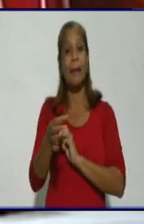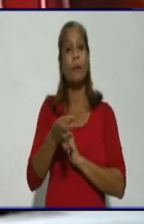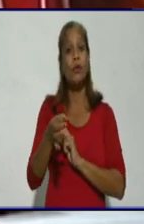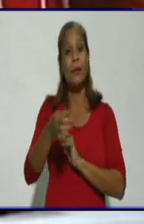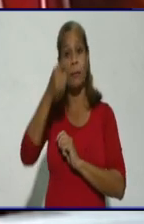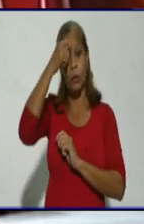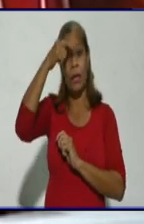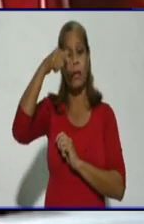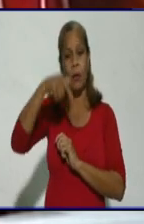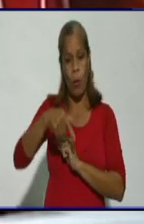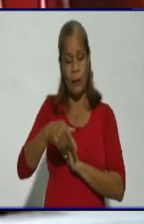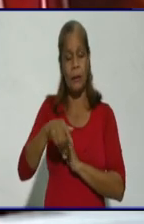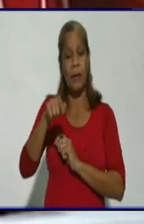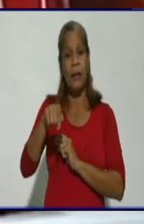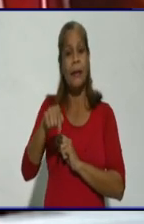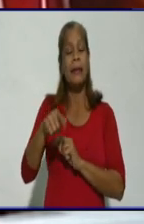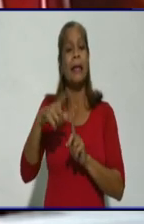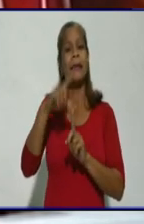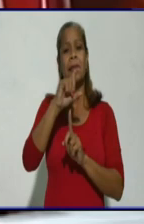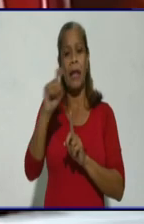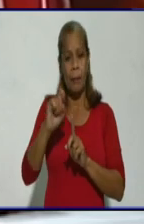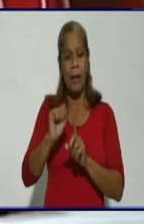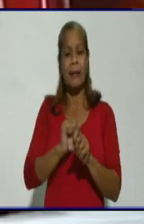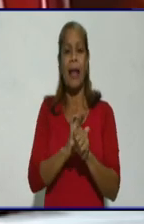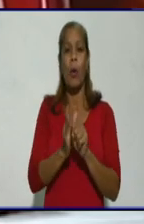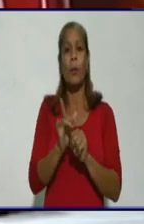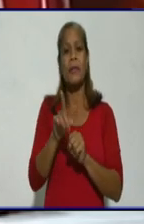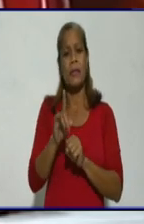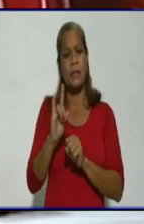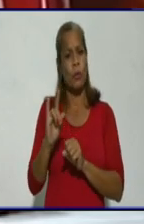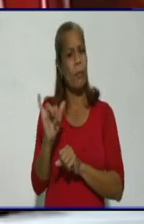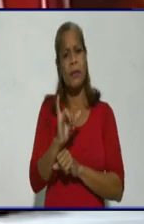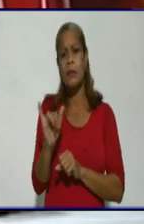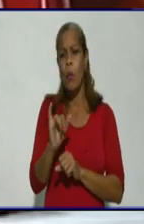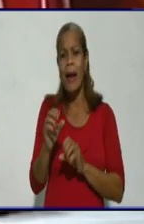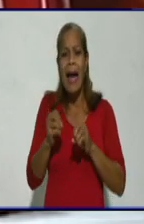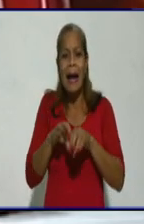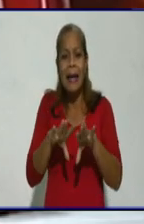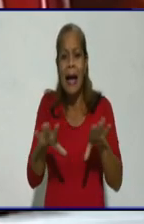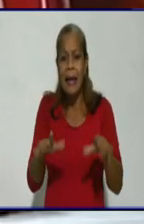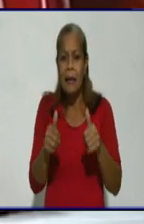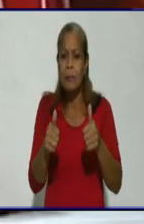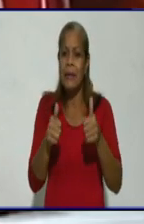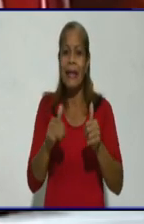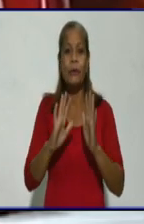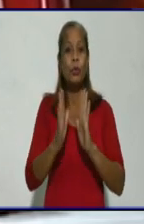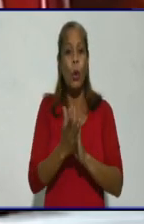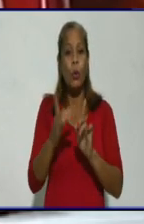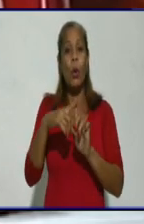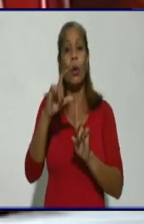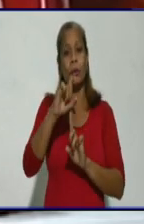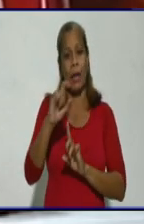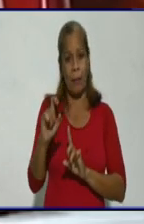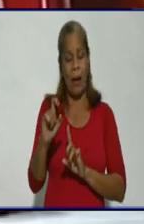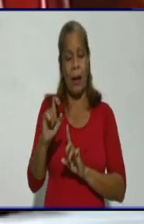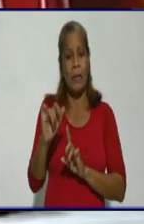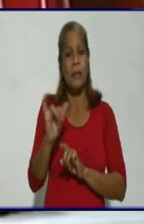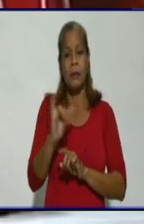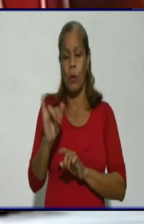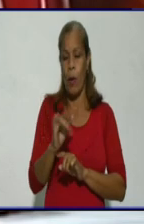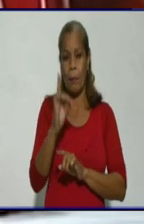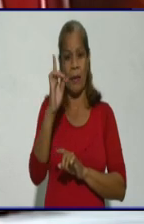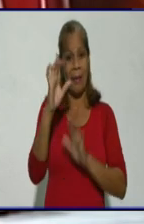este tema de la COVID-19, como en todos los temas. Incluso ahora en el Congreso del Partido, el presidente cubano y primer